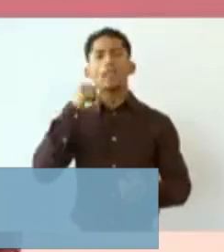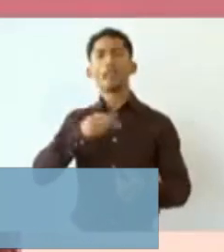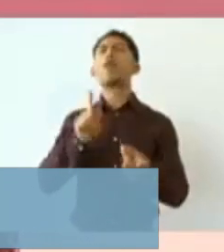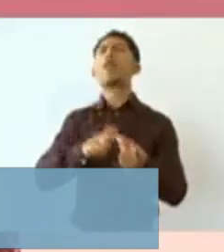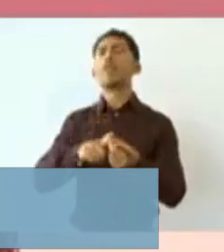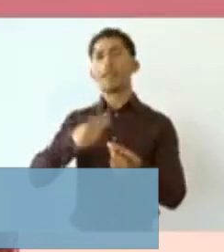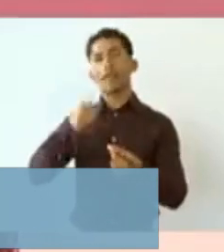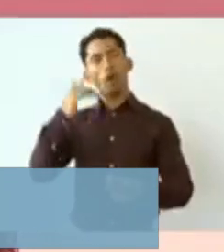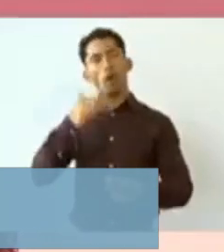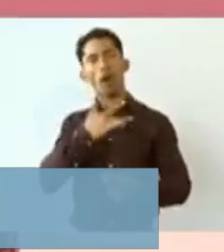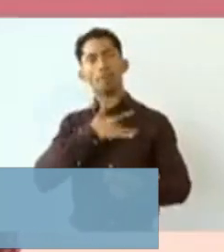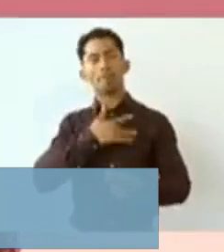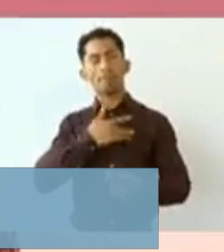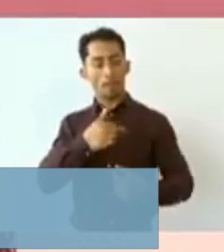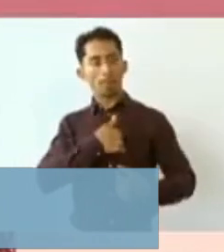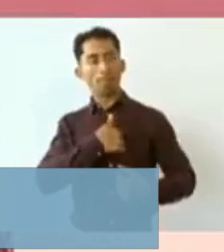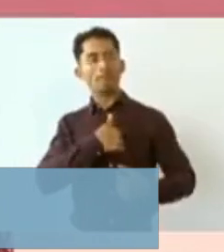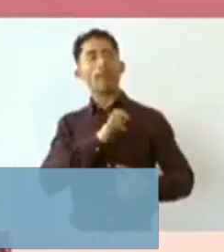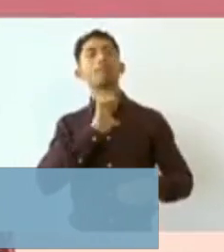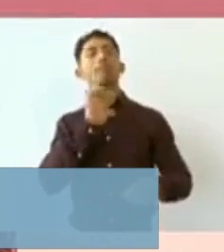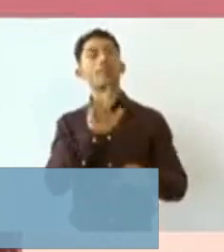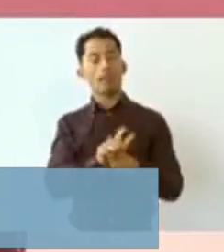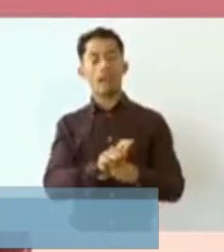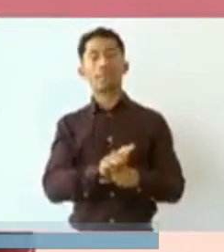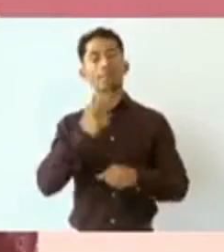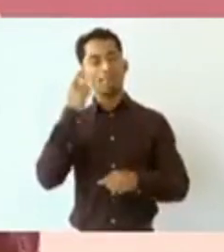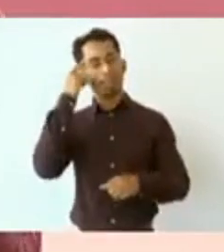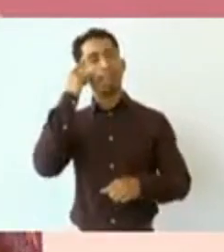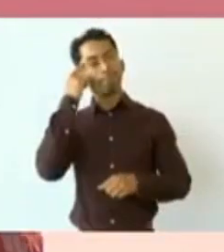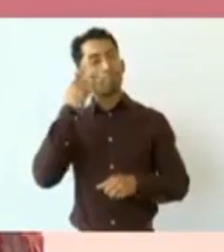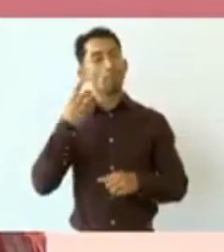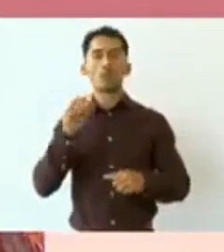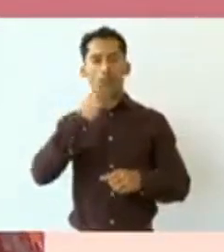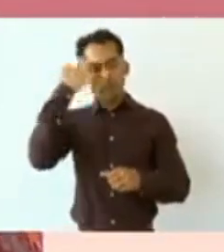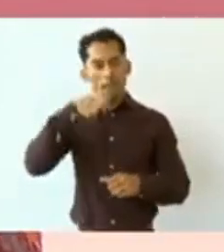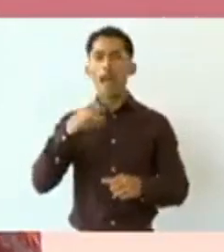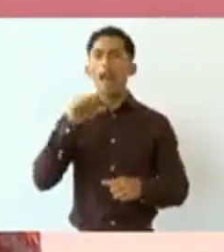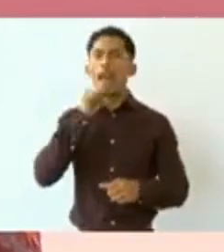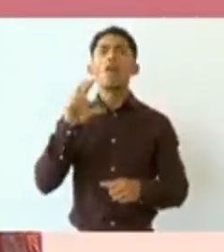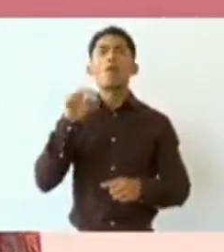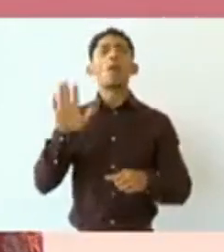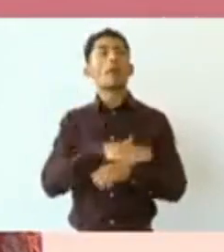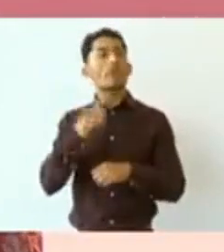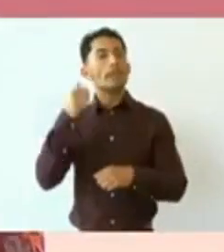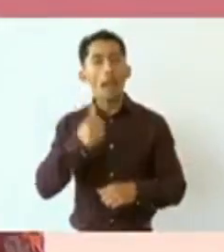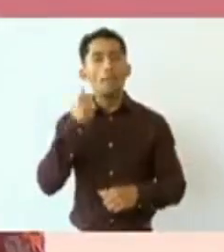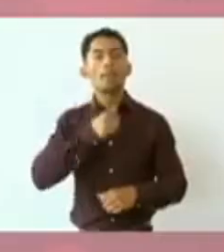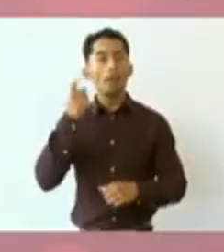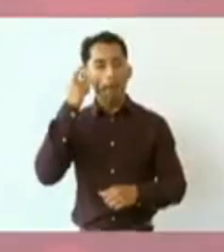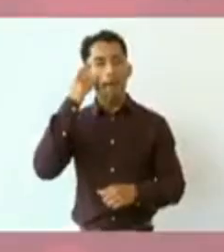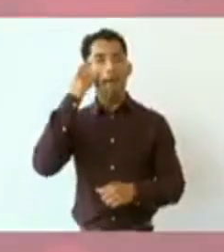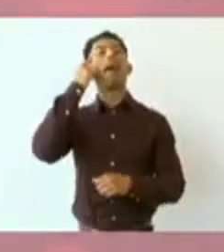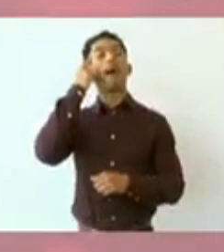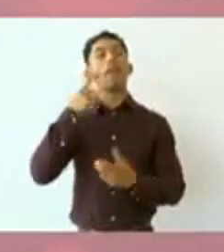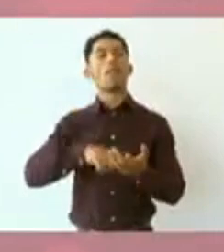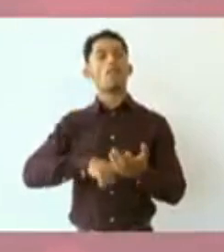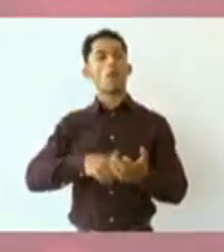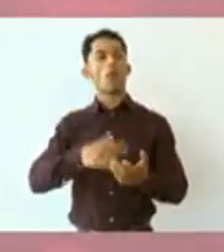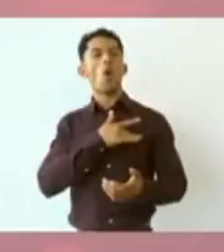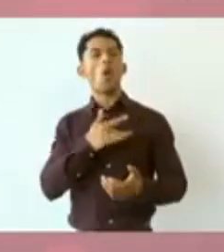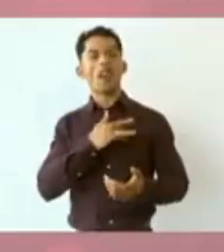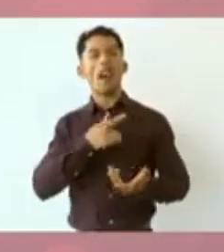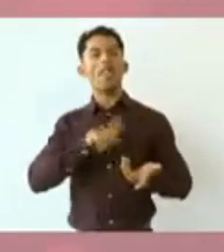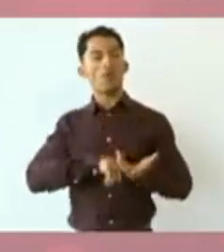nuestro corazón. Por eso no lo vamos a extrañar, porque lo vamos a llevar siempre en nuestro corazón